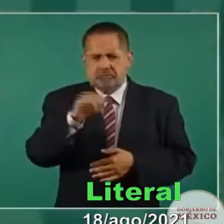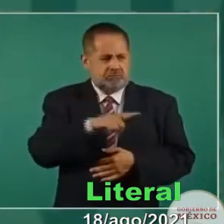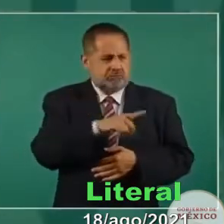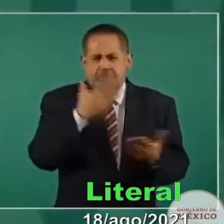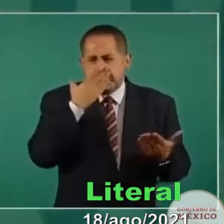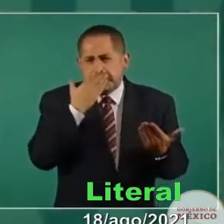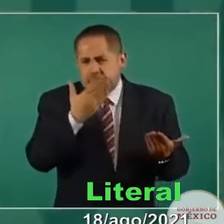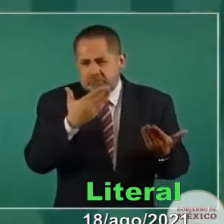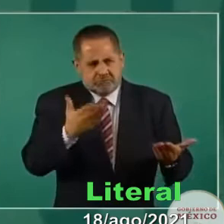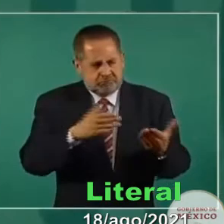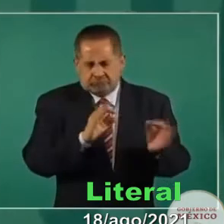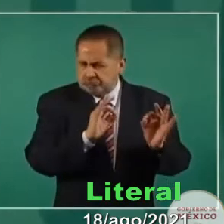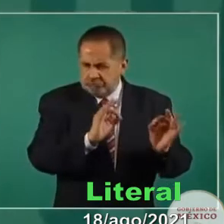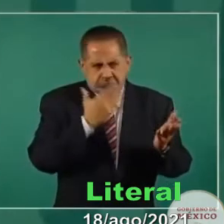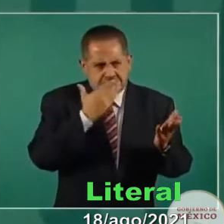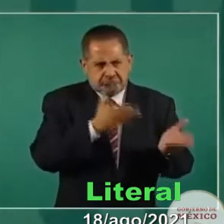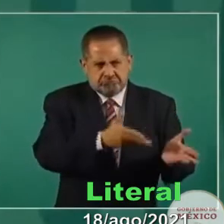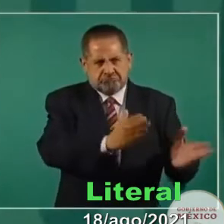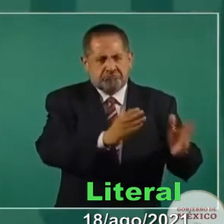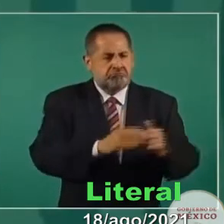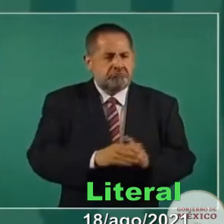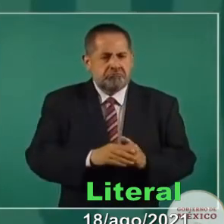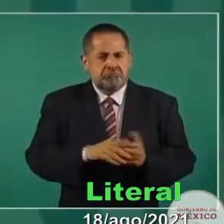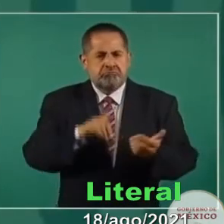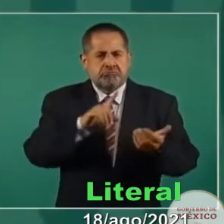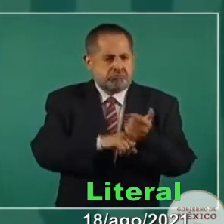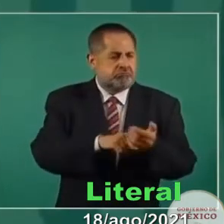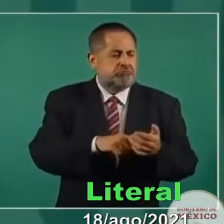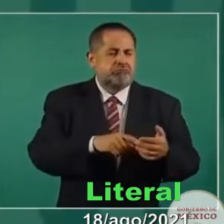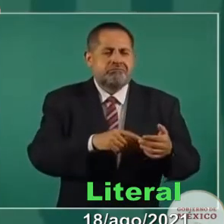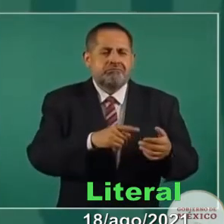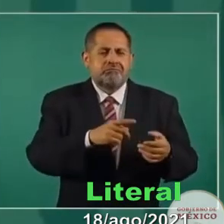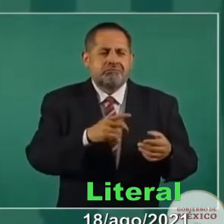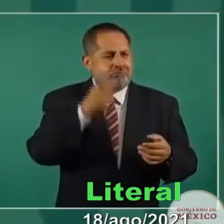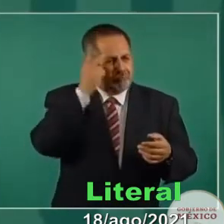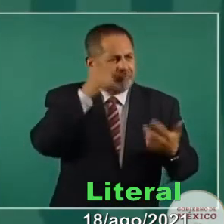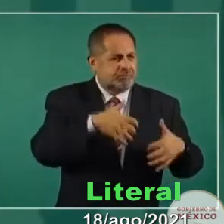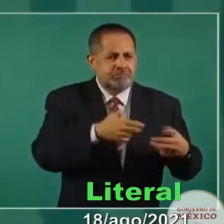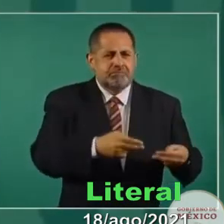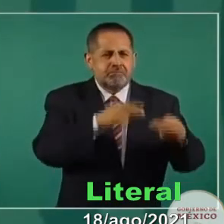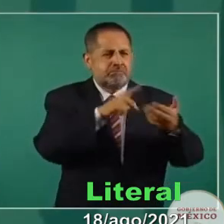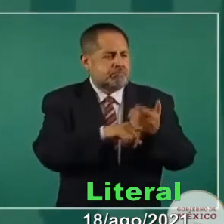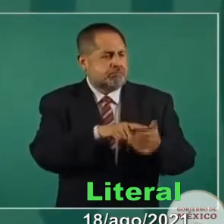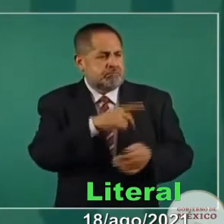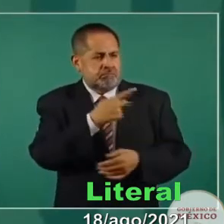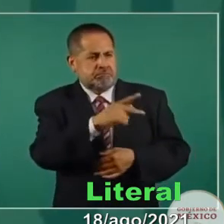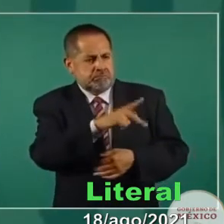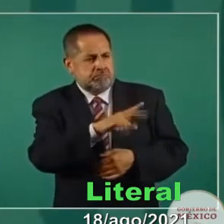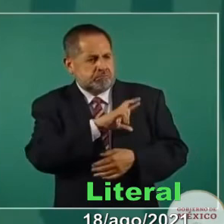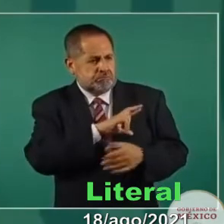Pues está bien, impulsada por el sector privado para formar sus cuadros.